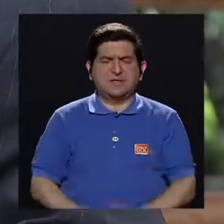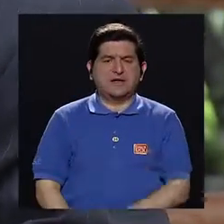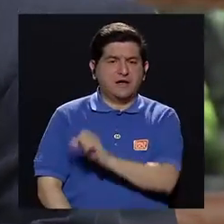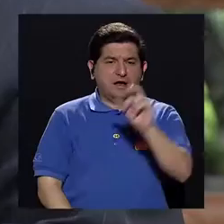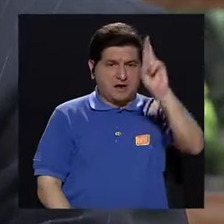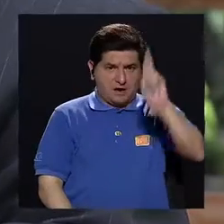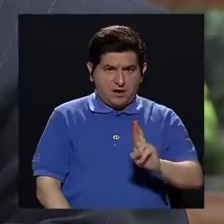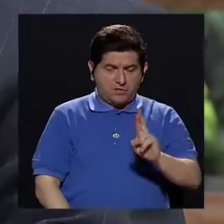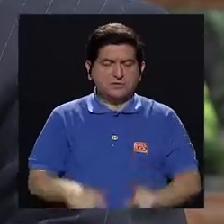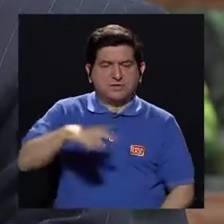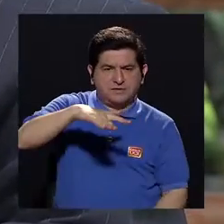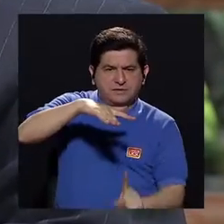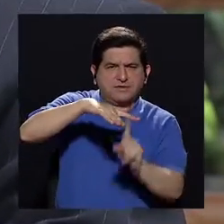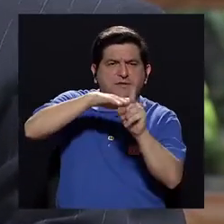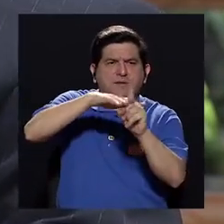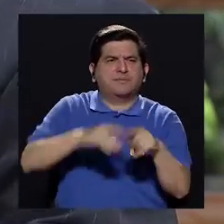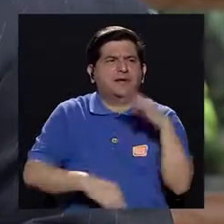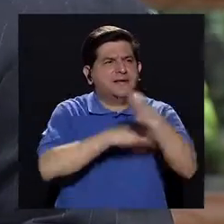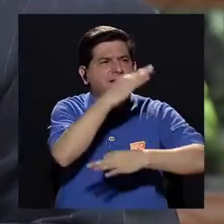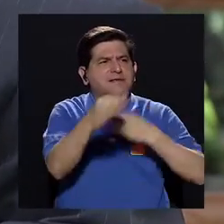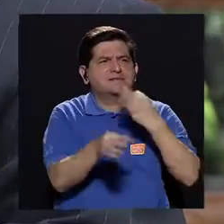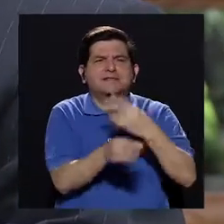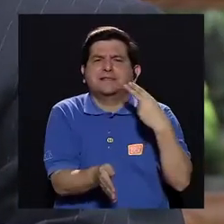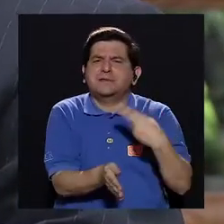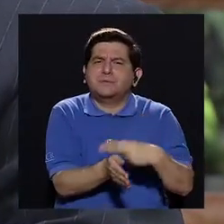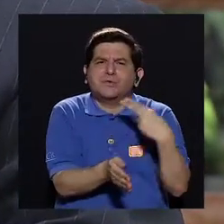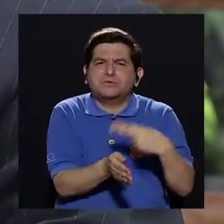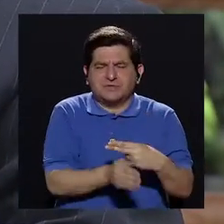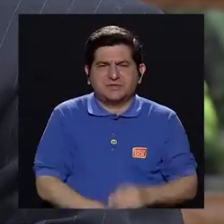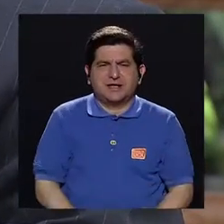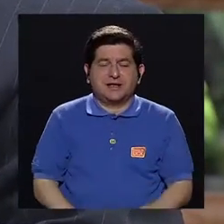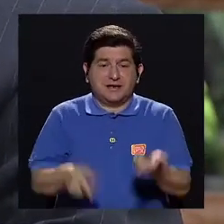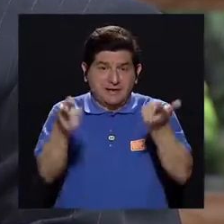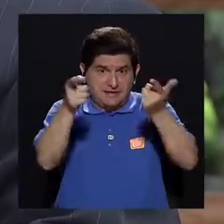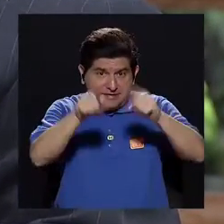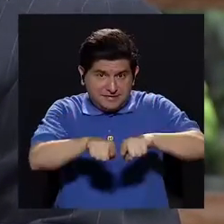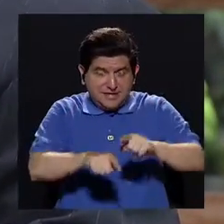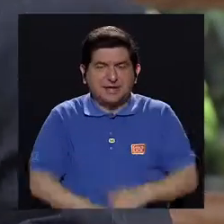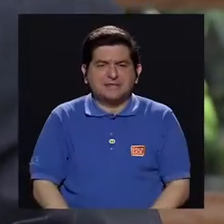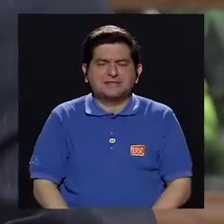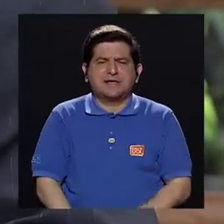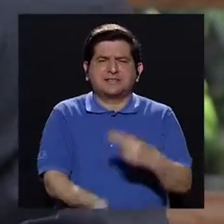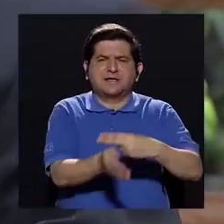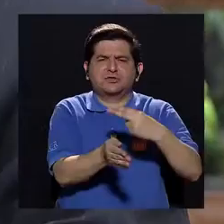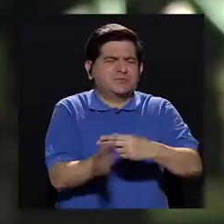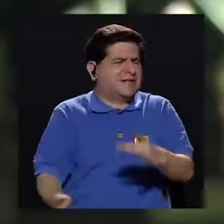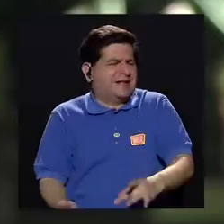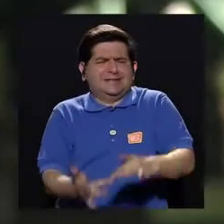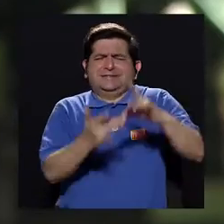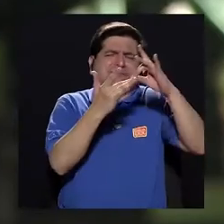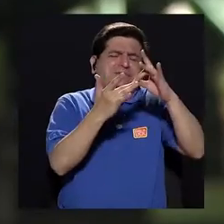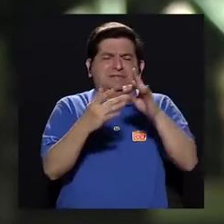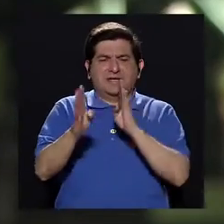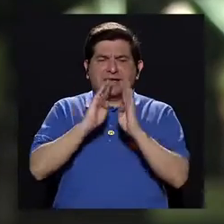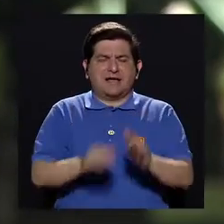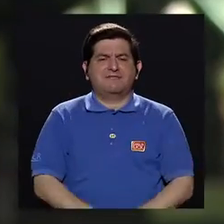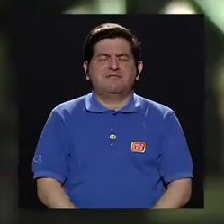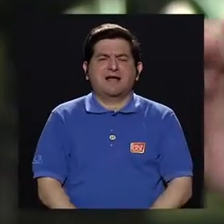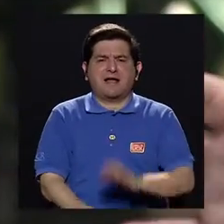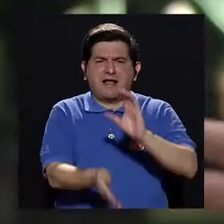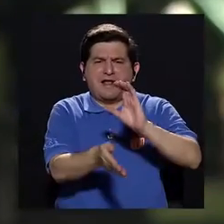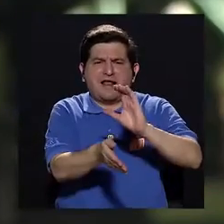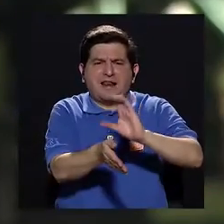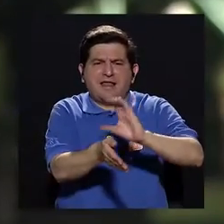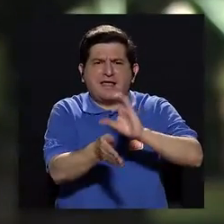en Costa Rica también surge un tipo de hospital que es el hospital especializado. Estamos hablando ahí de la